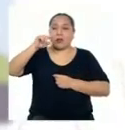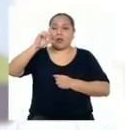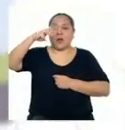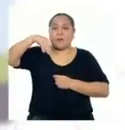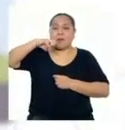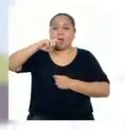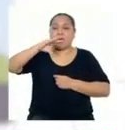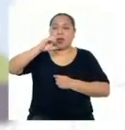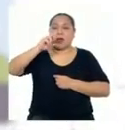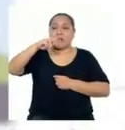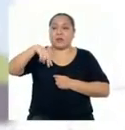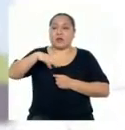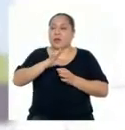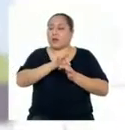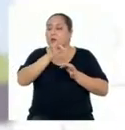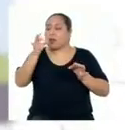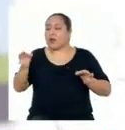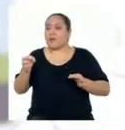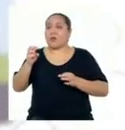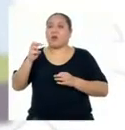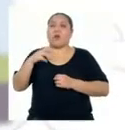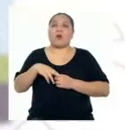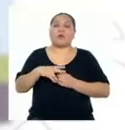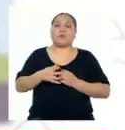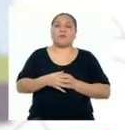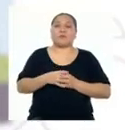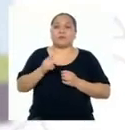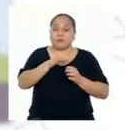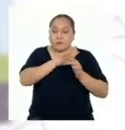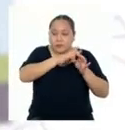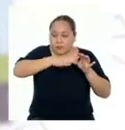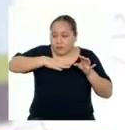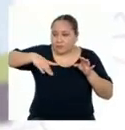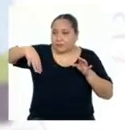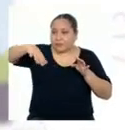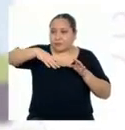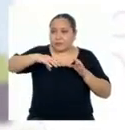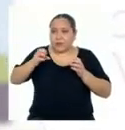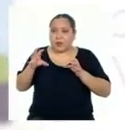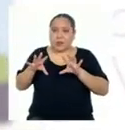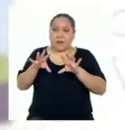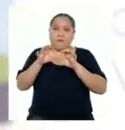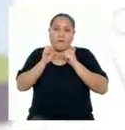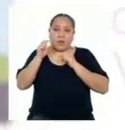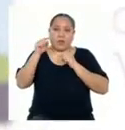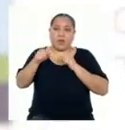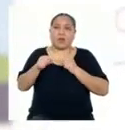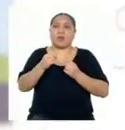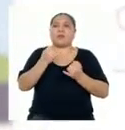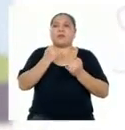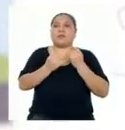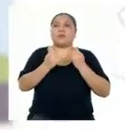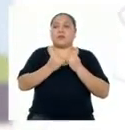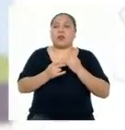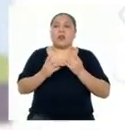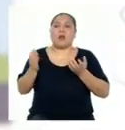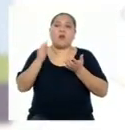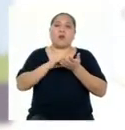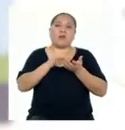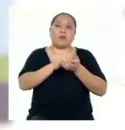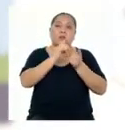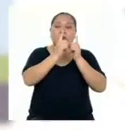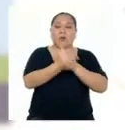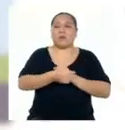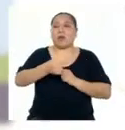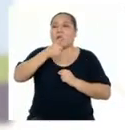Después, el vapor de agua pasa por la turbina, se envía al condensador, donde se enfría y finalmente se convierte de nuevo en